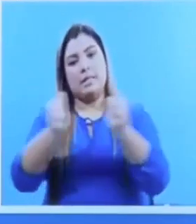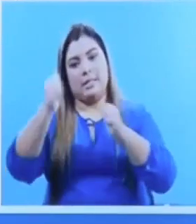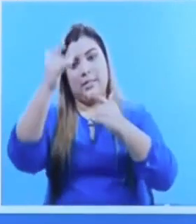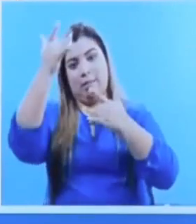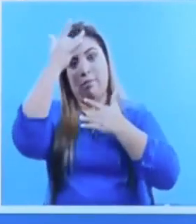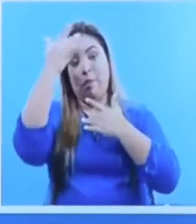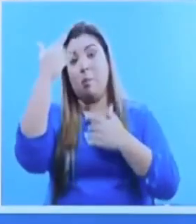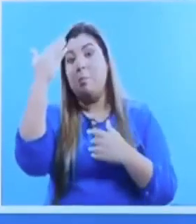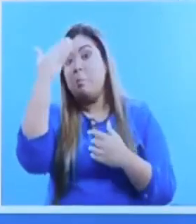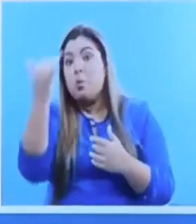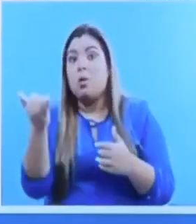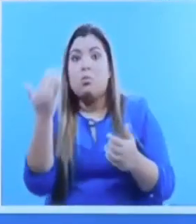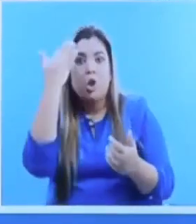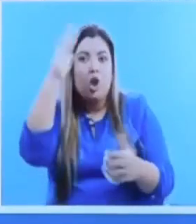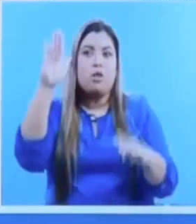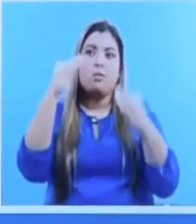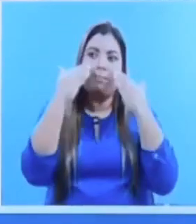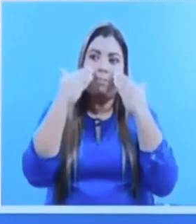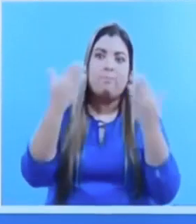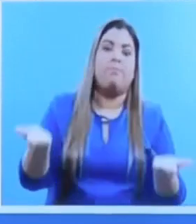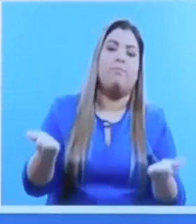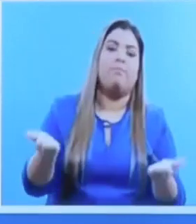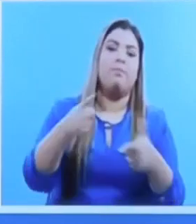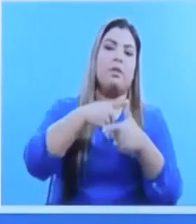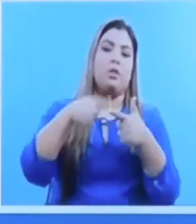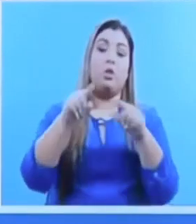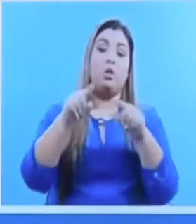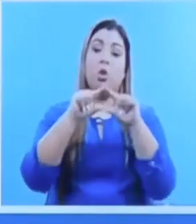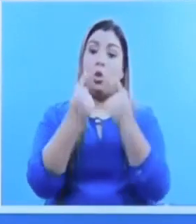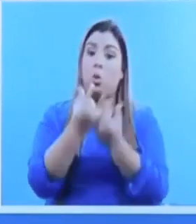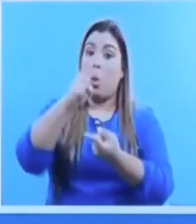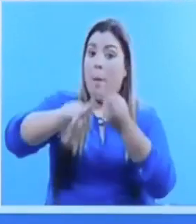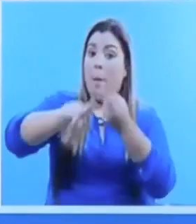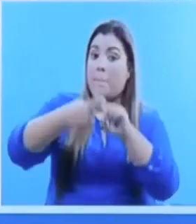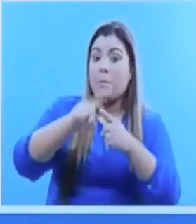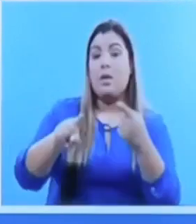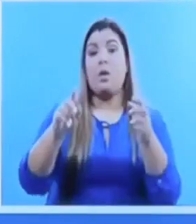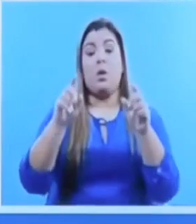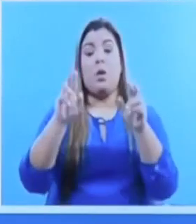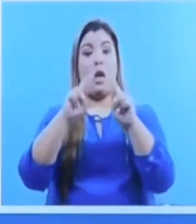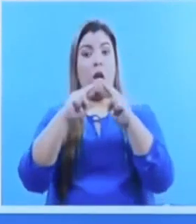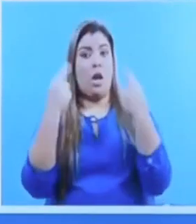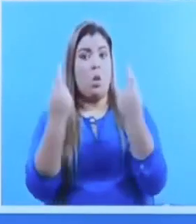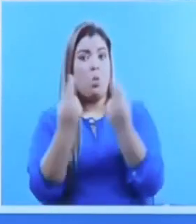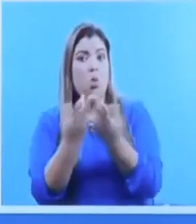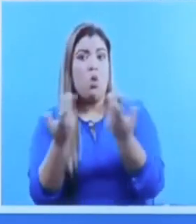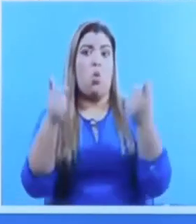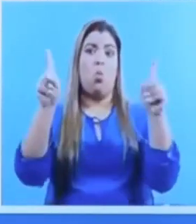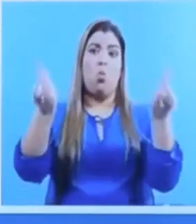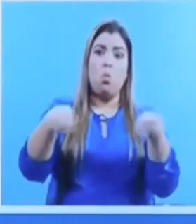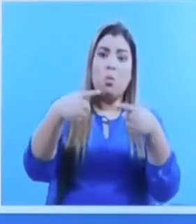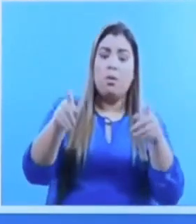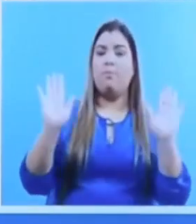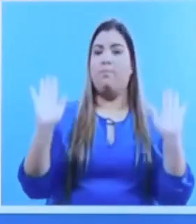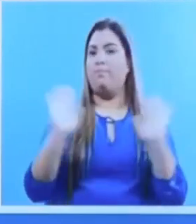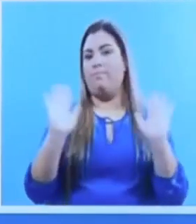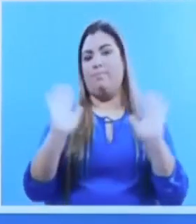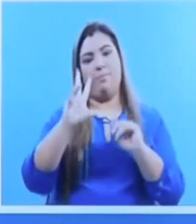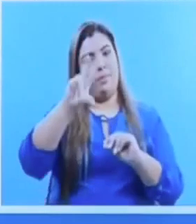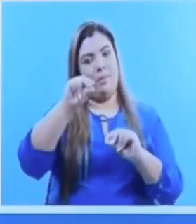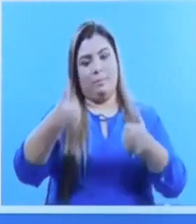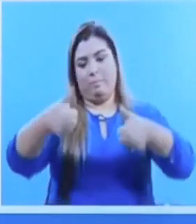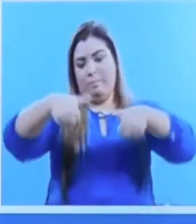aplica para grupos de amigos, por eso, obviamente, las reuniones sociales en este momento es algo que todavía